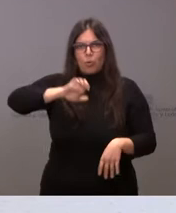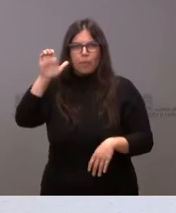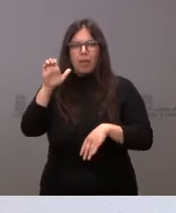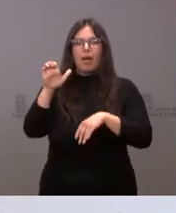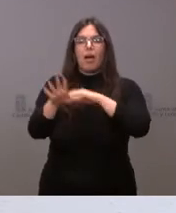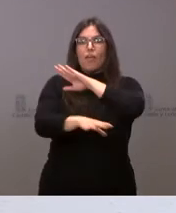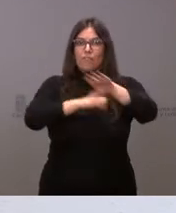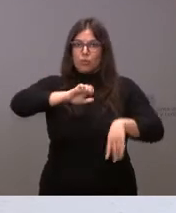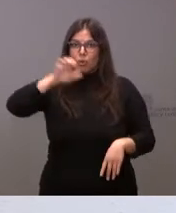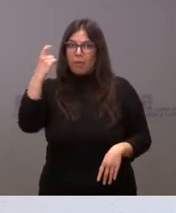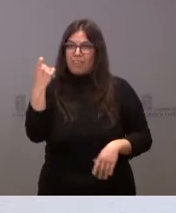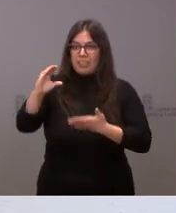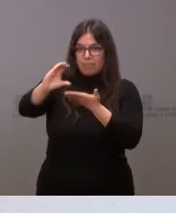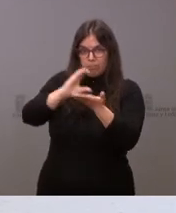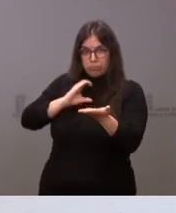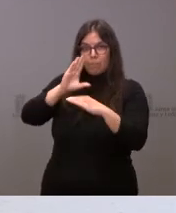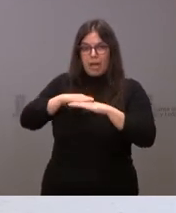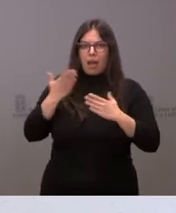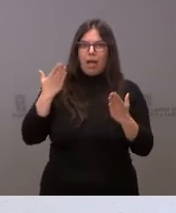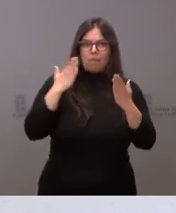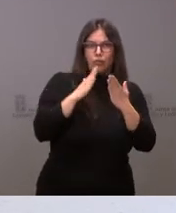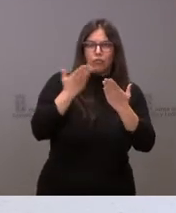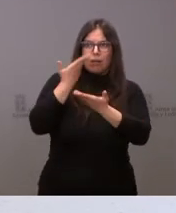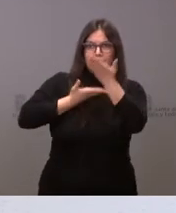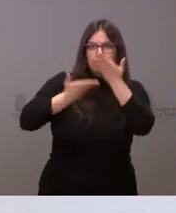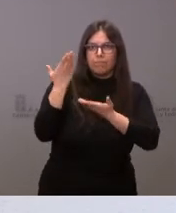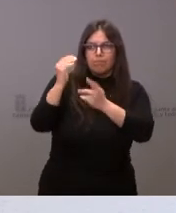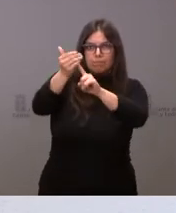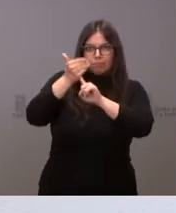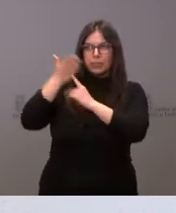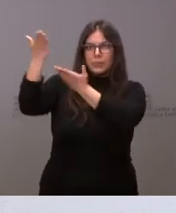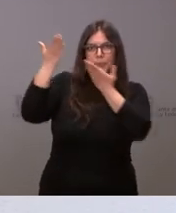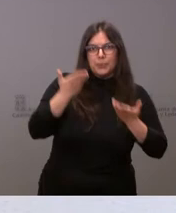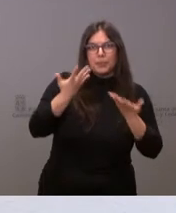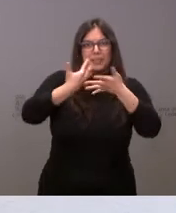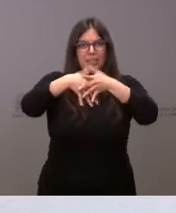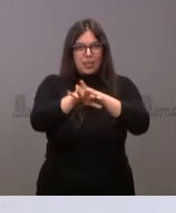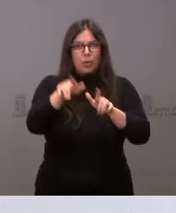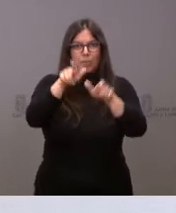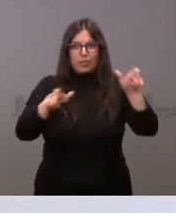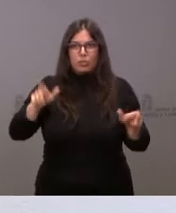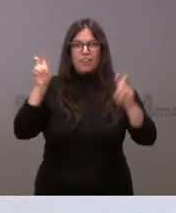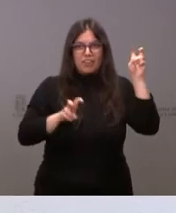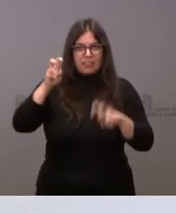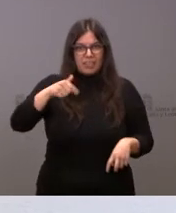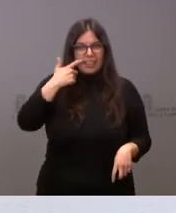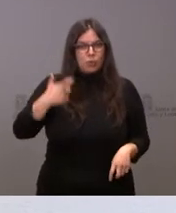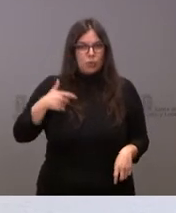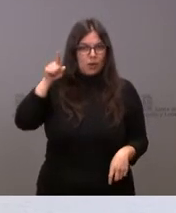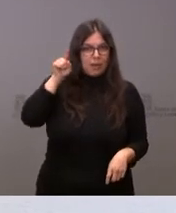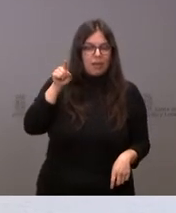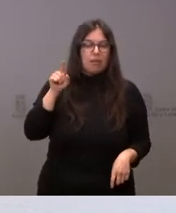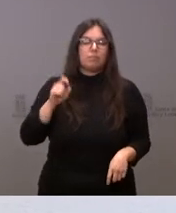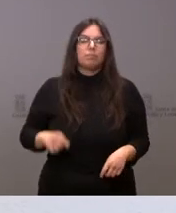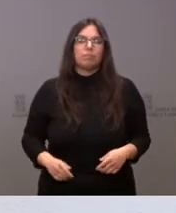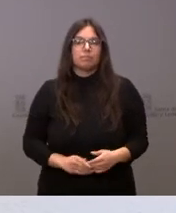fondos que necesitamos para afrontar esa integración de los ucranianos que vengan a